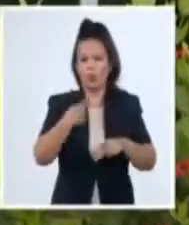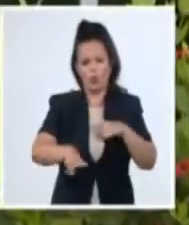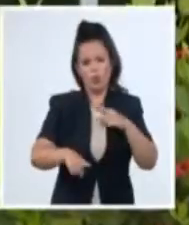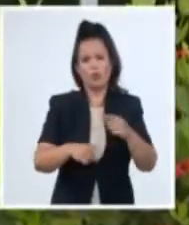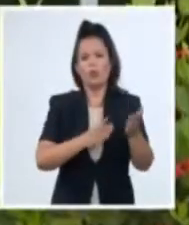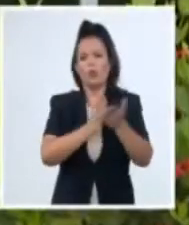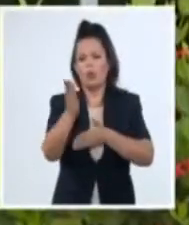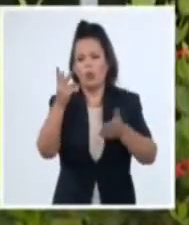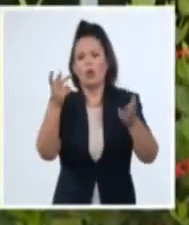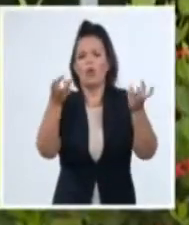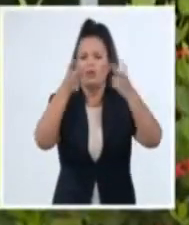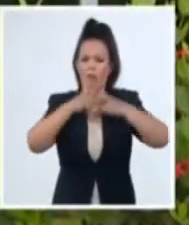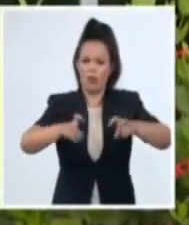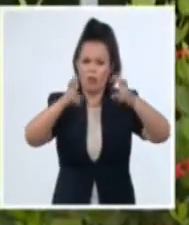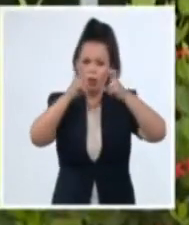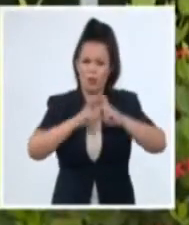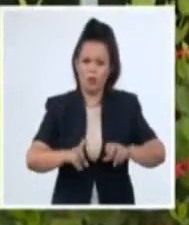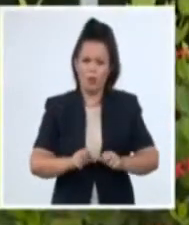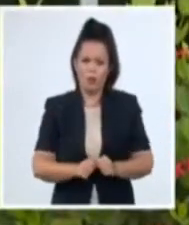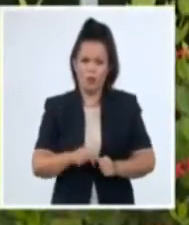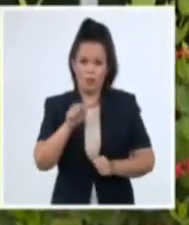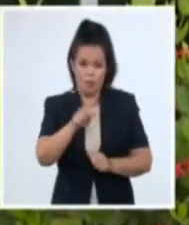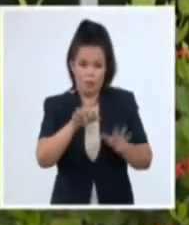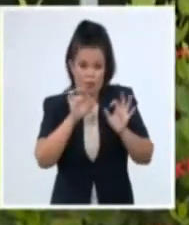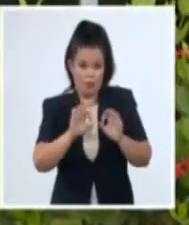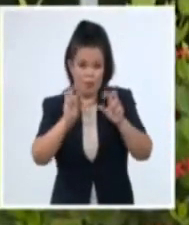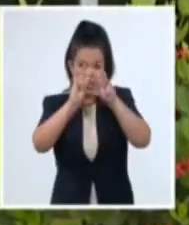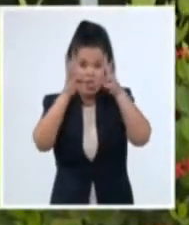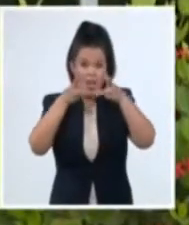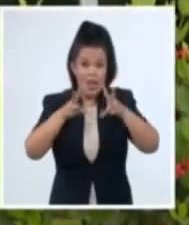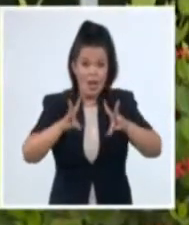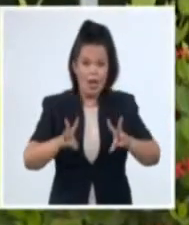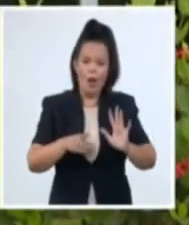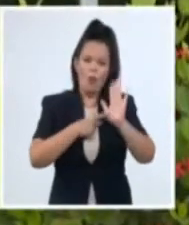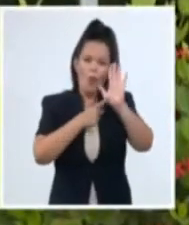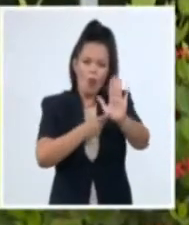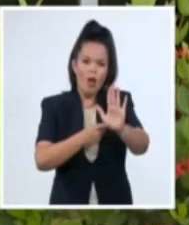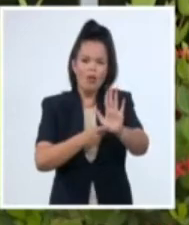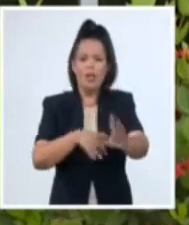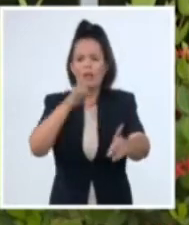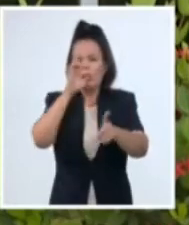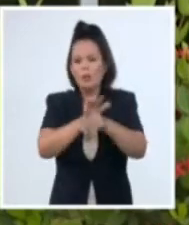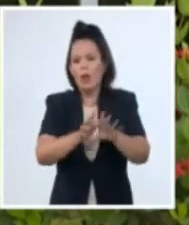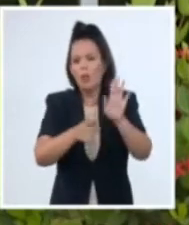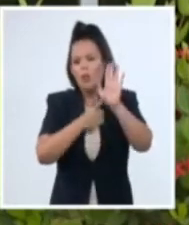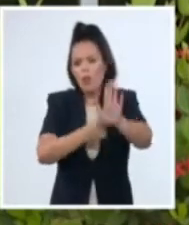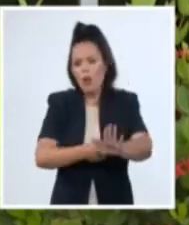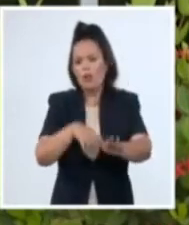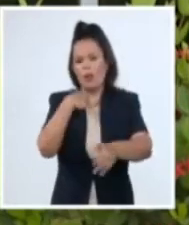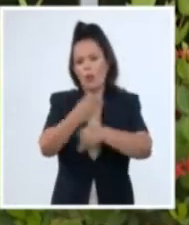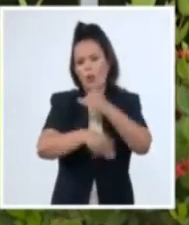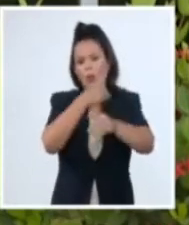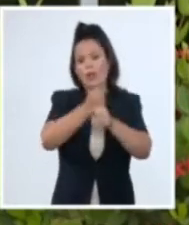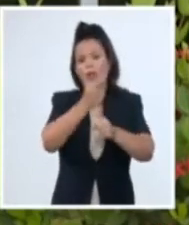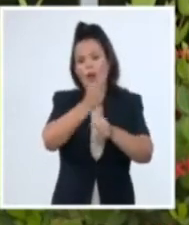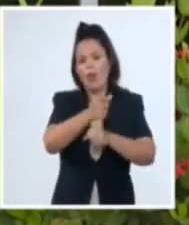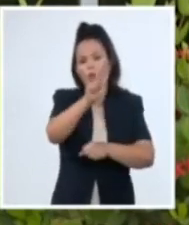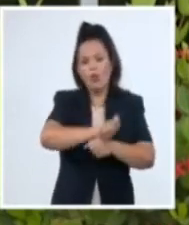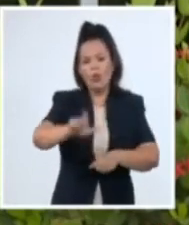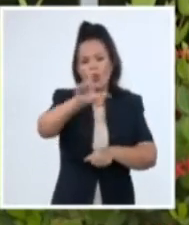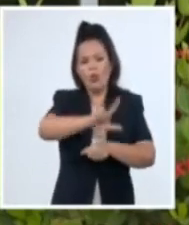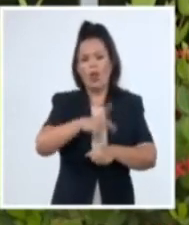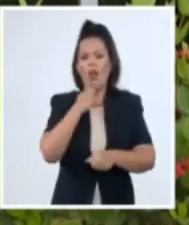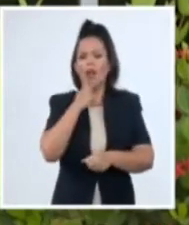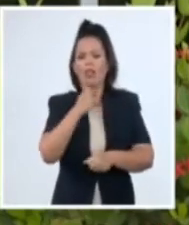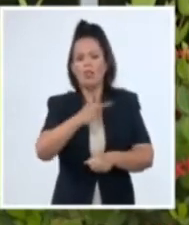La sobreexposición del caso en Internet ha suscitado el debate en torno a deficiencias en el trabajo social, comunitario y de atención a